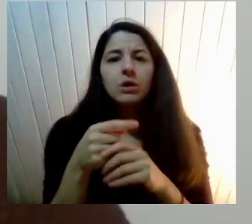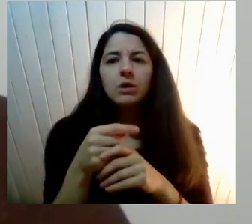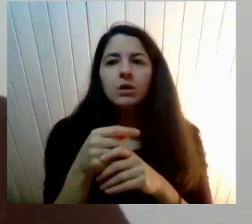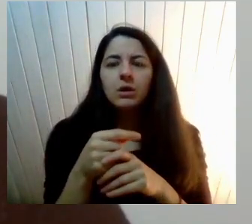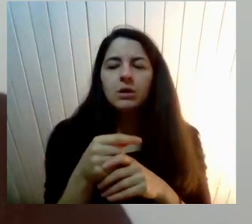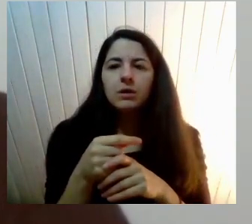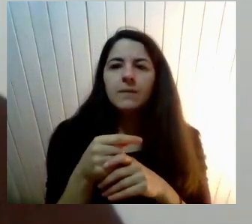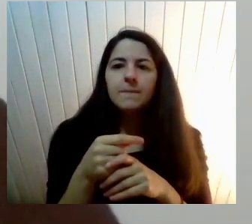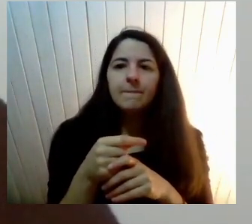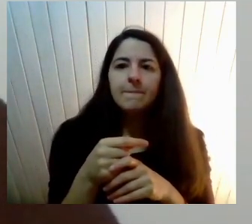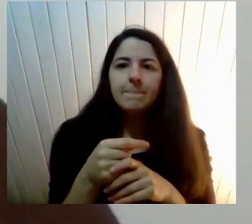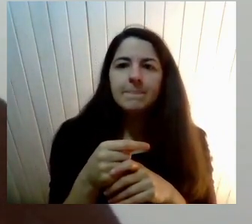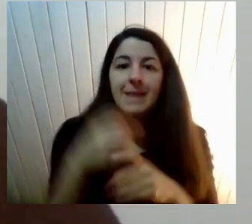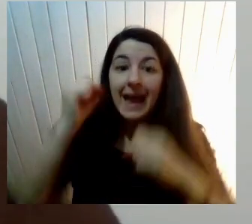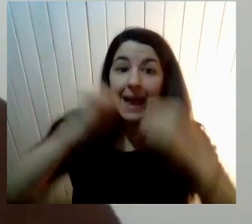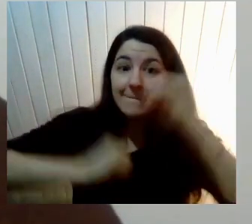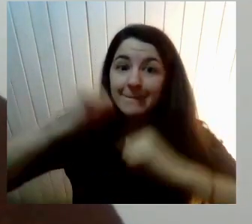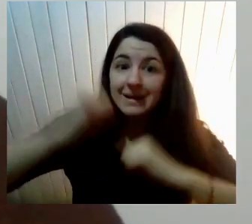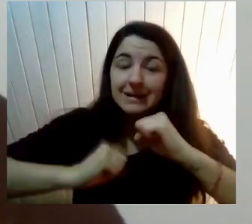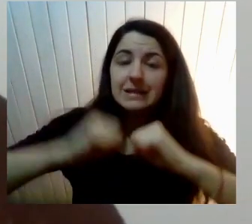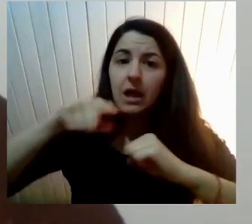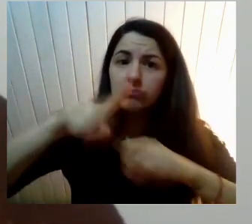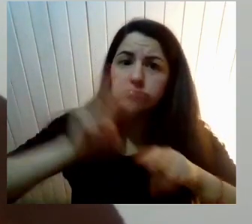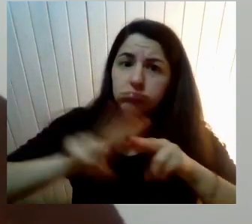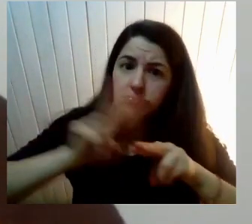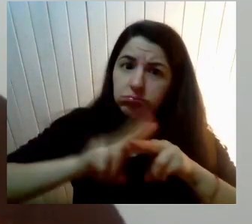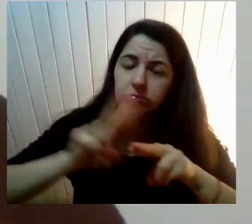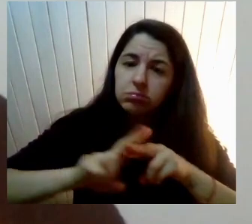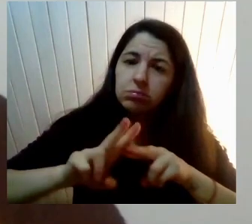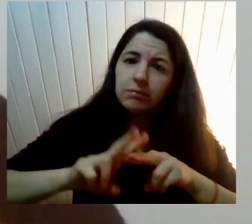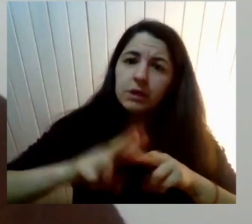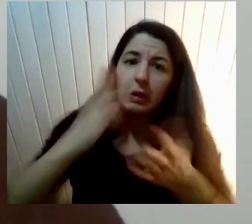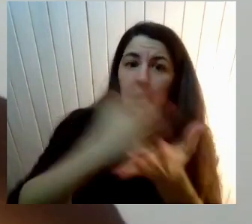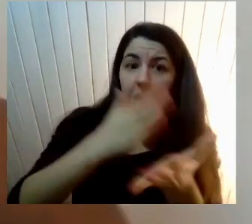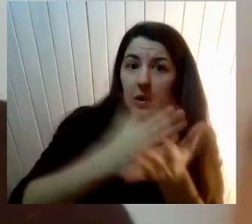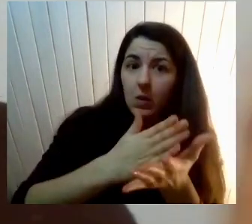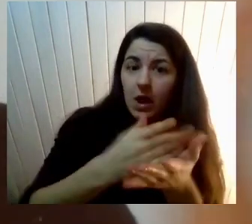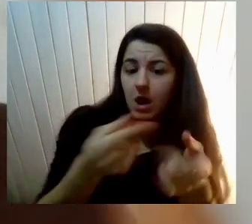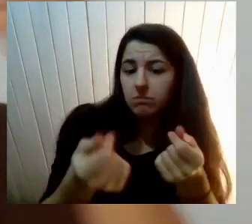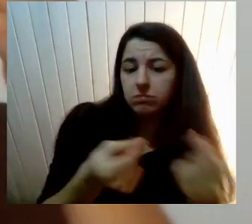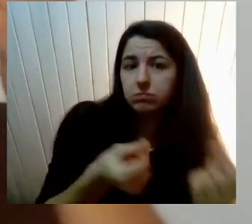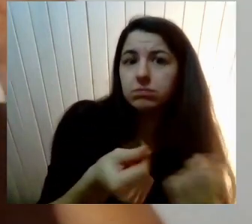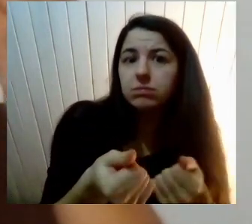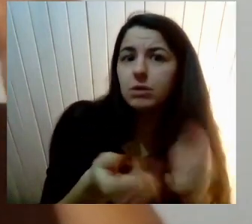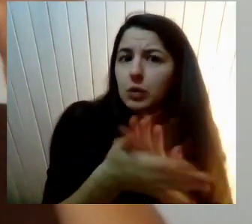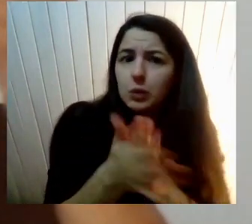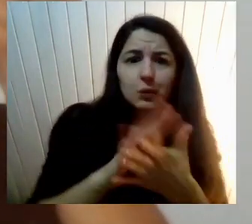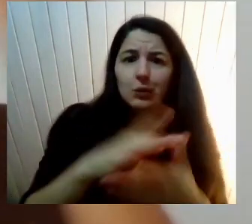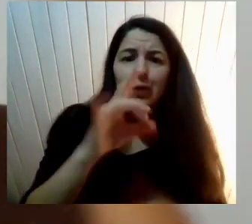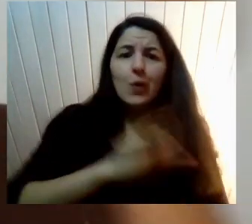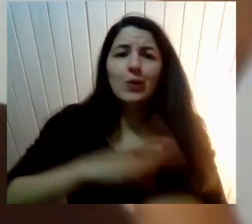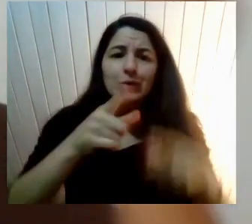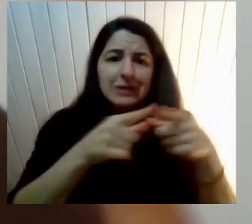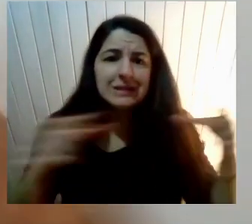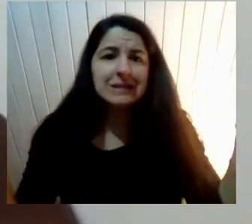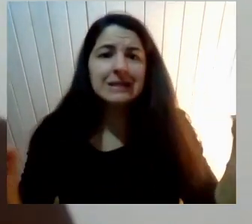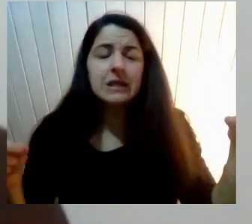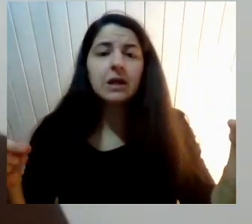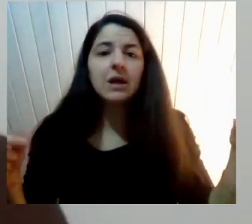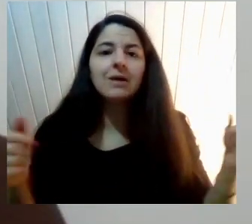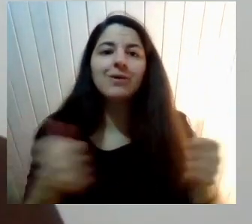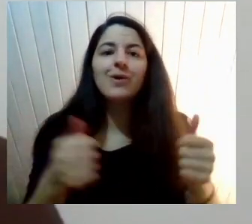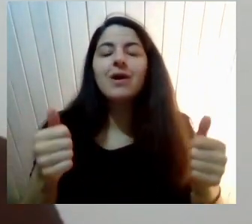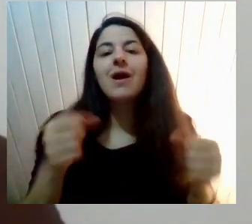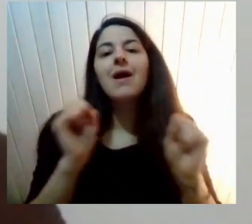empresarios Que montaron Escuelas A colegios A lo largo De todo Chile A través de la educación Particular subvencionada Cierto